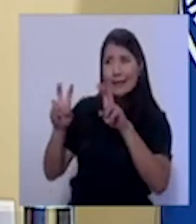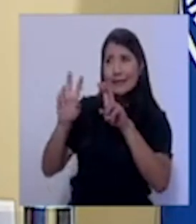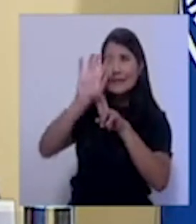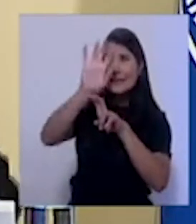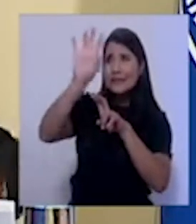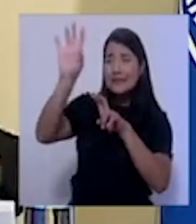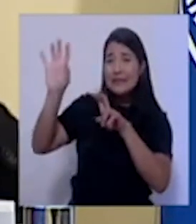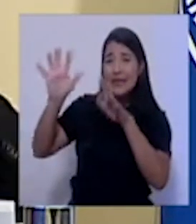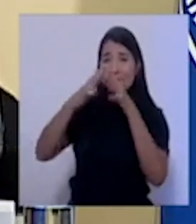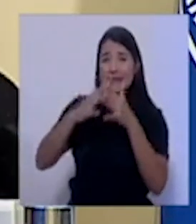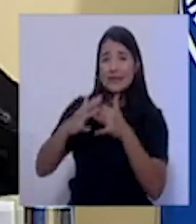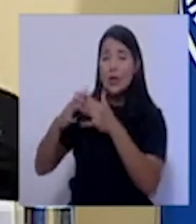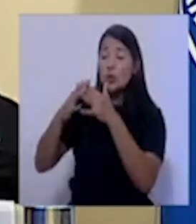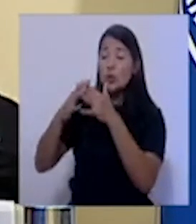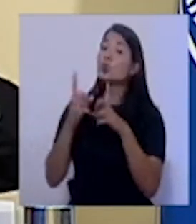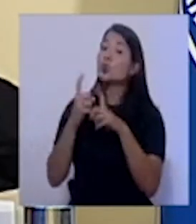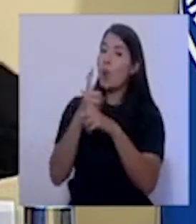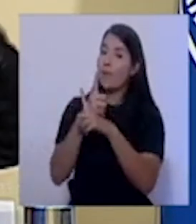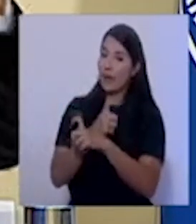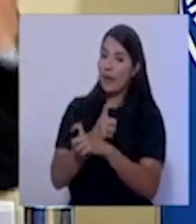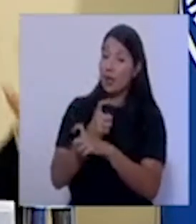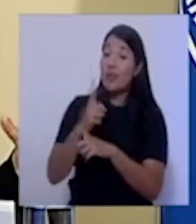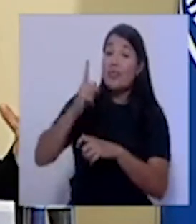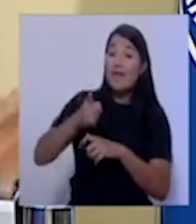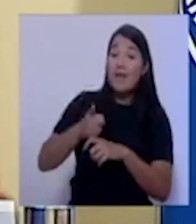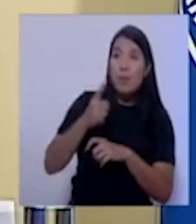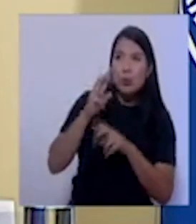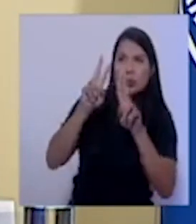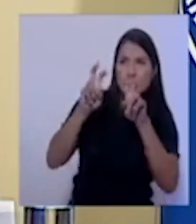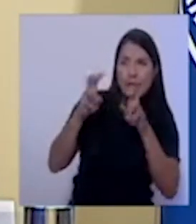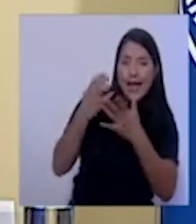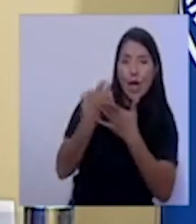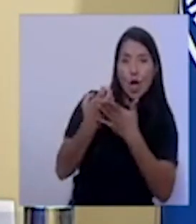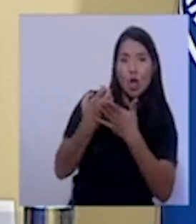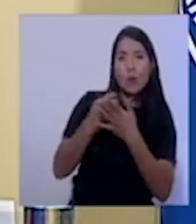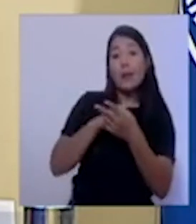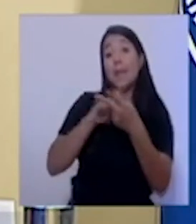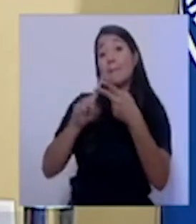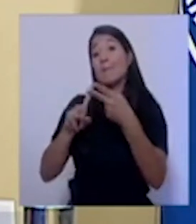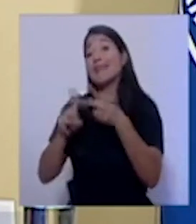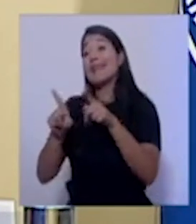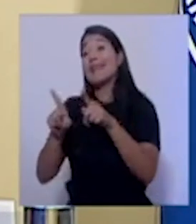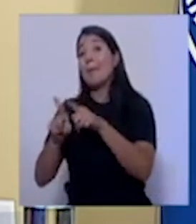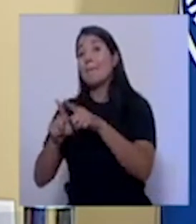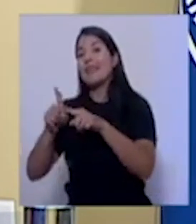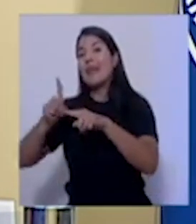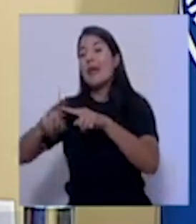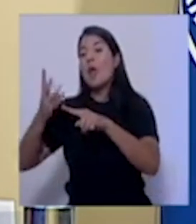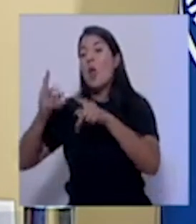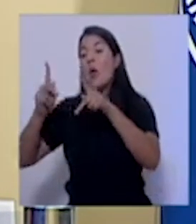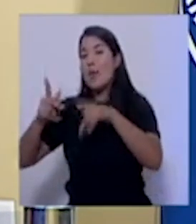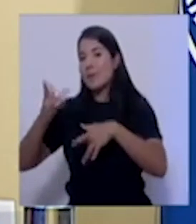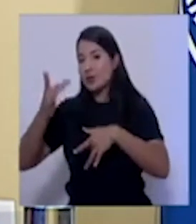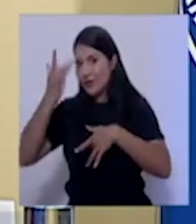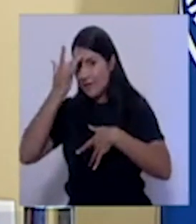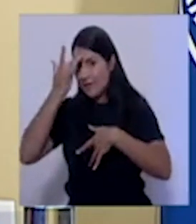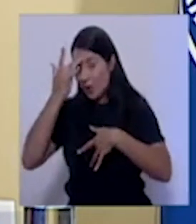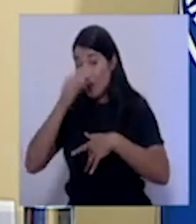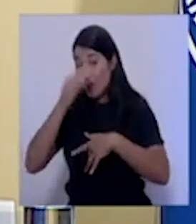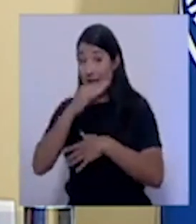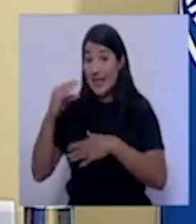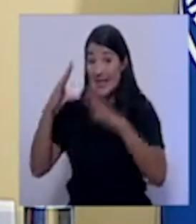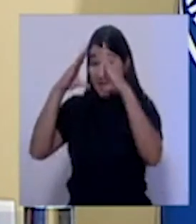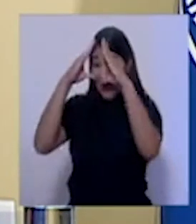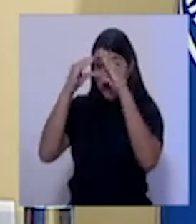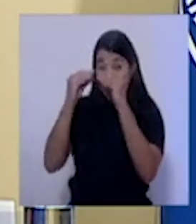Es tomando en cuenta los factores económicos, pero también los factores epidemiológicos. Y los indicadores epidemiológicos del